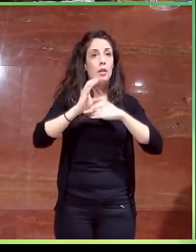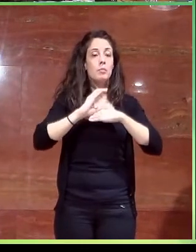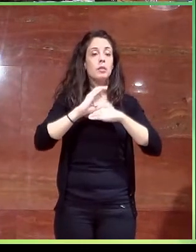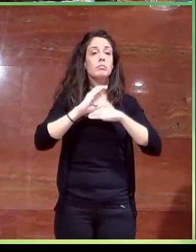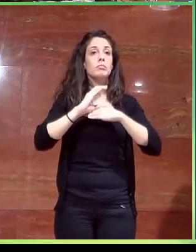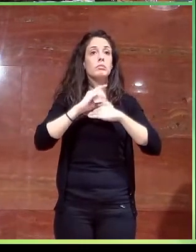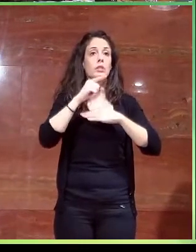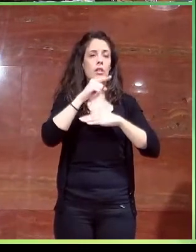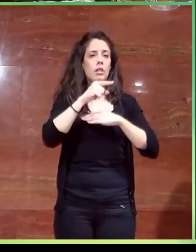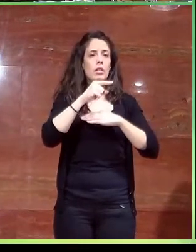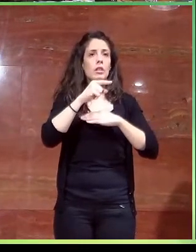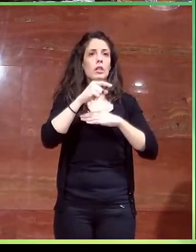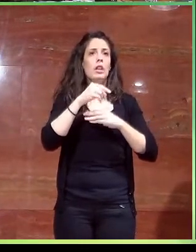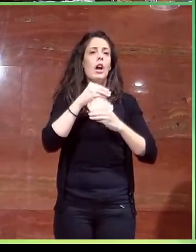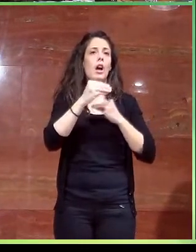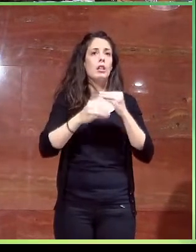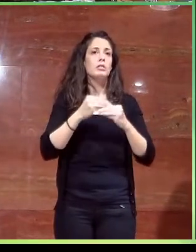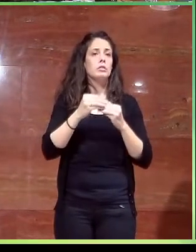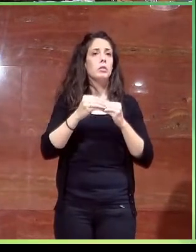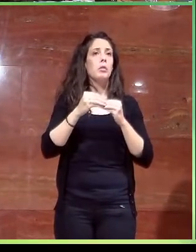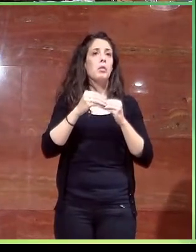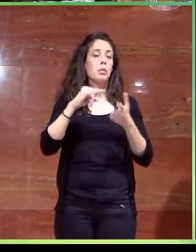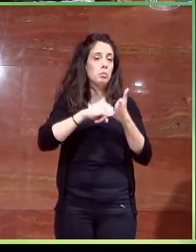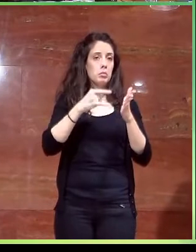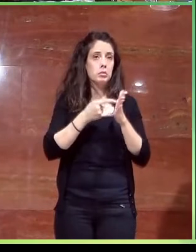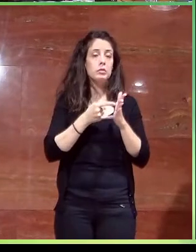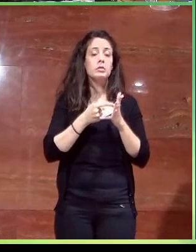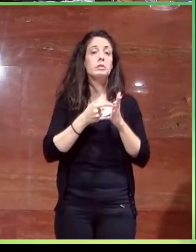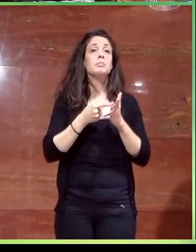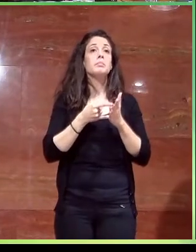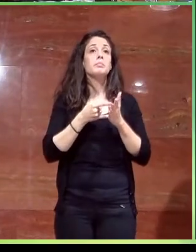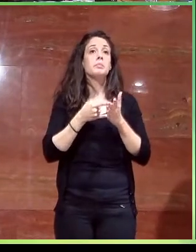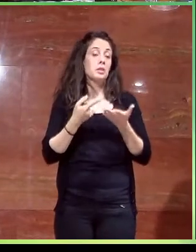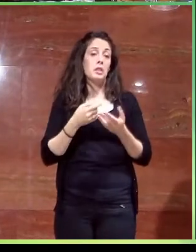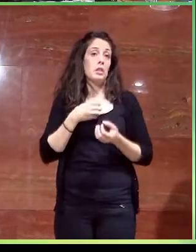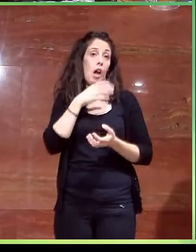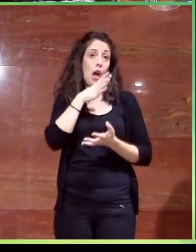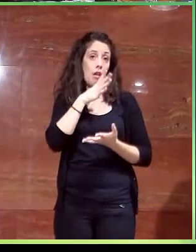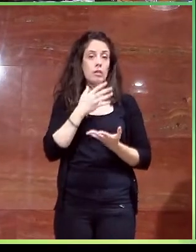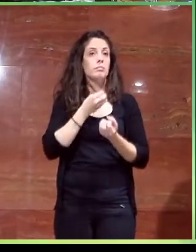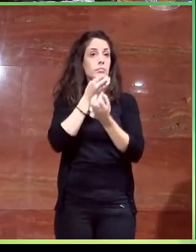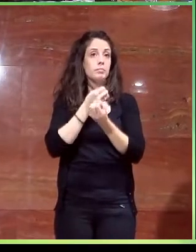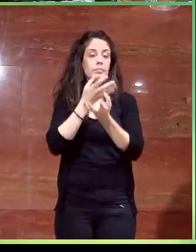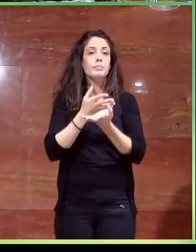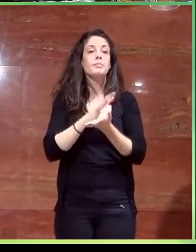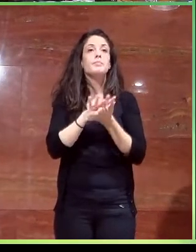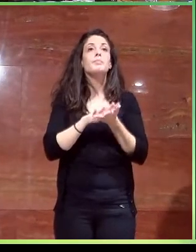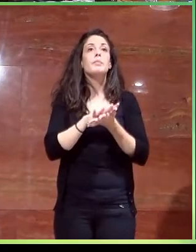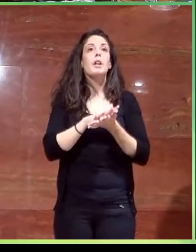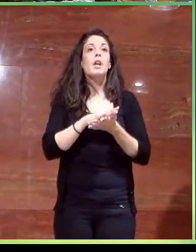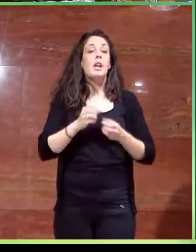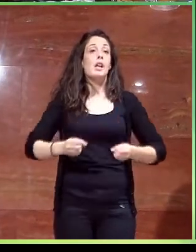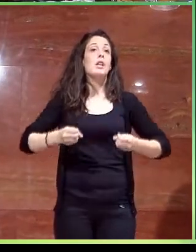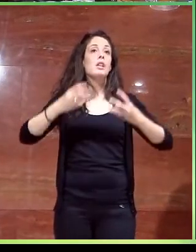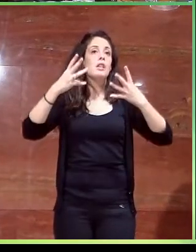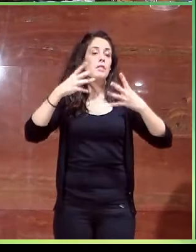quien ha desarrollado el proyecto y es un poco lo que os venimos a contar. Realmente el edificio,